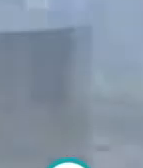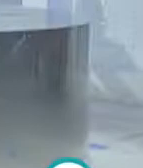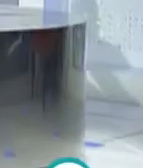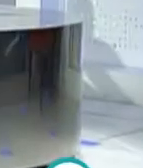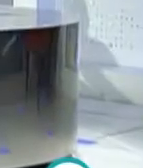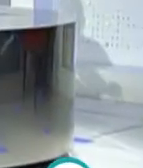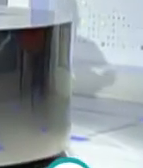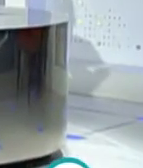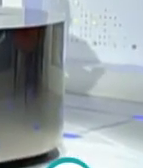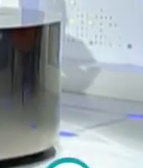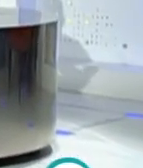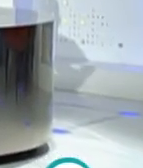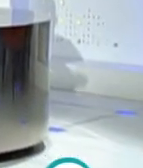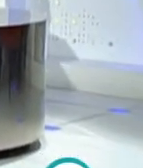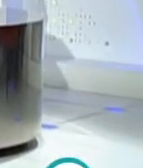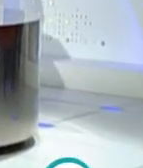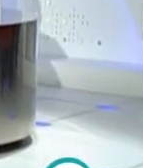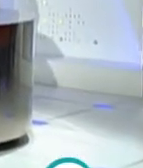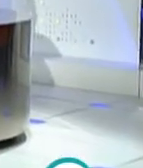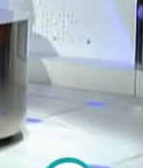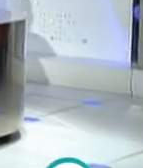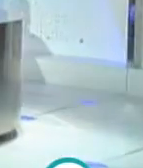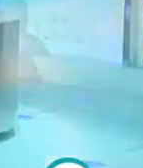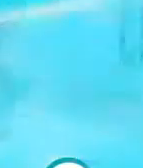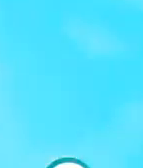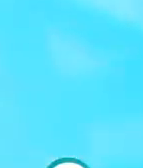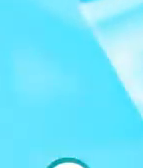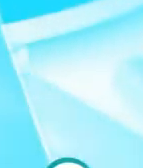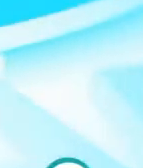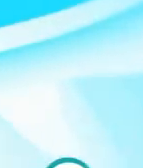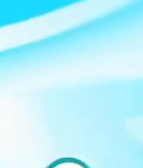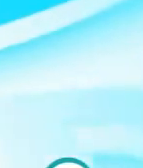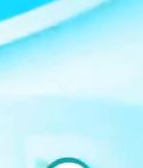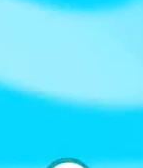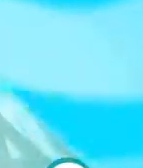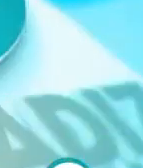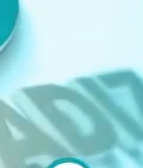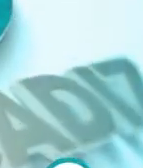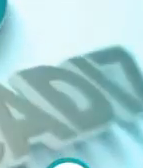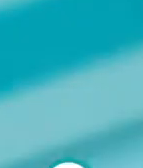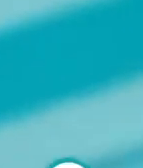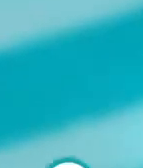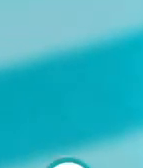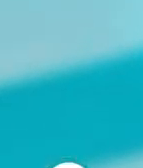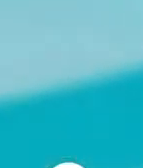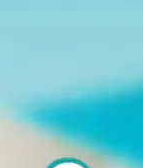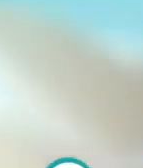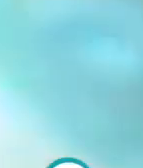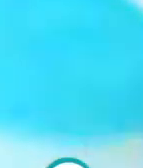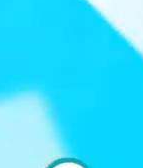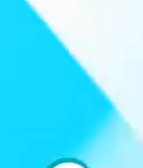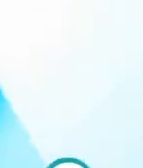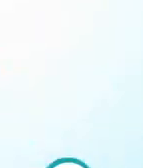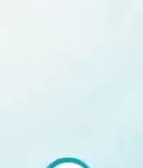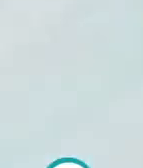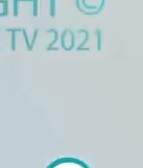noches... ...pues... ...como... ...no... ...no... ...no...